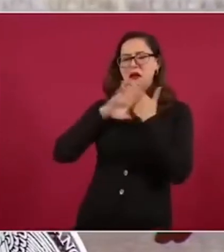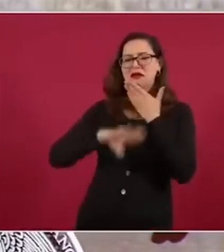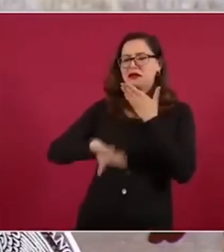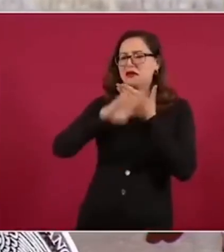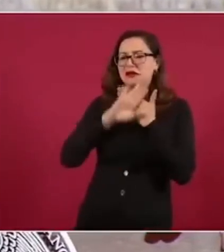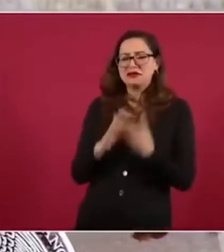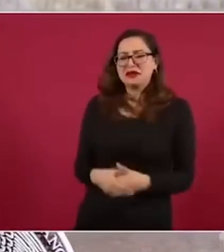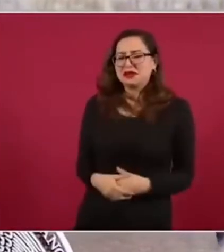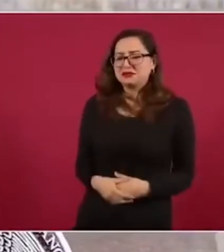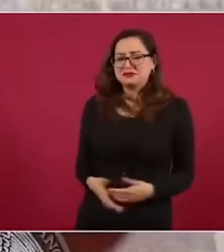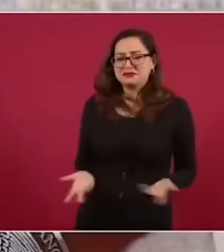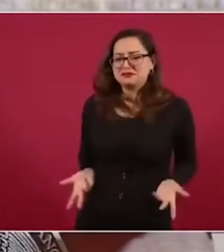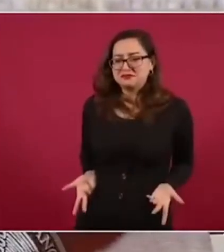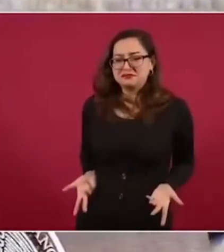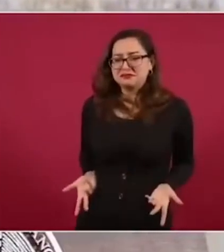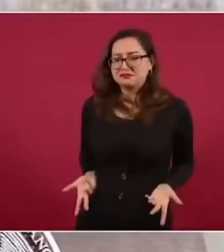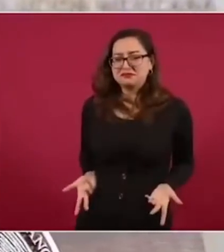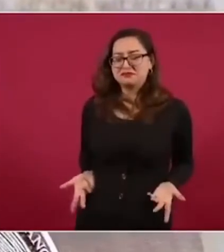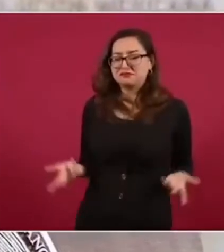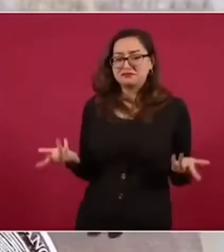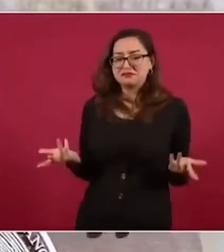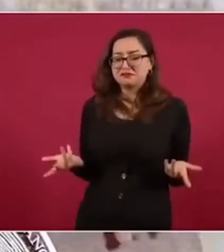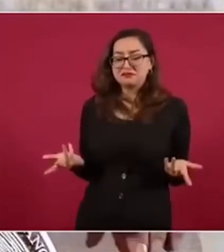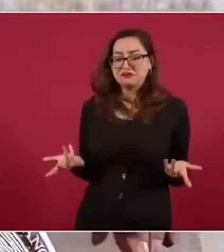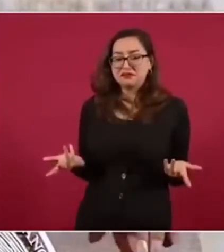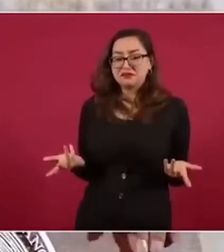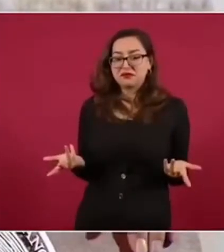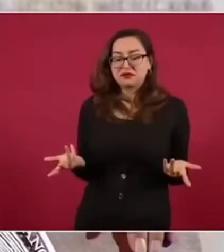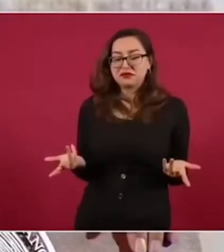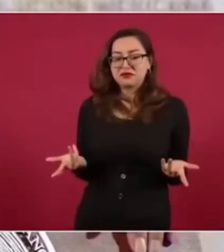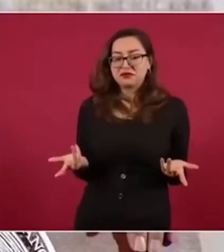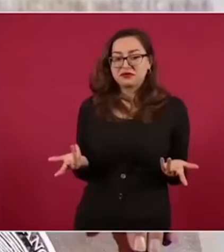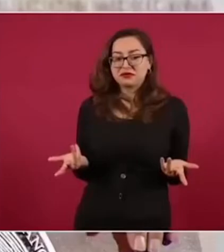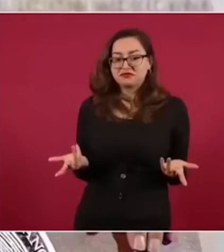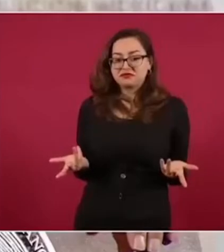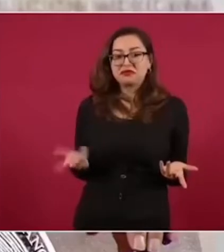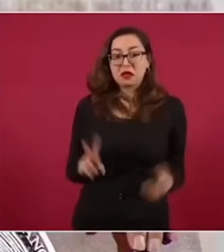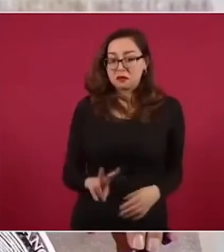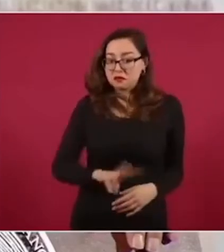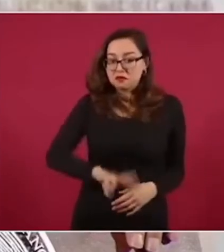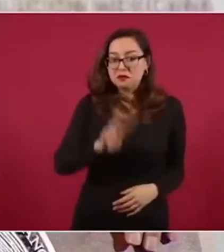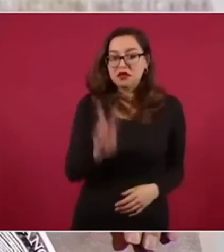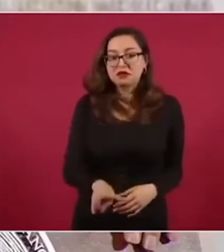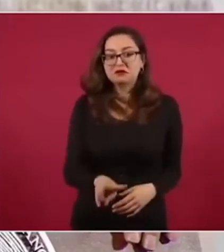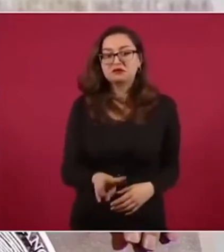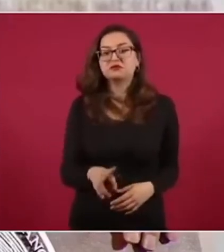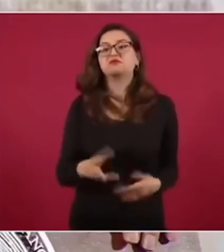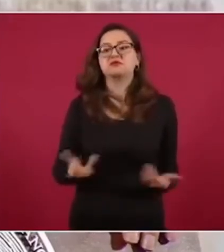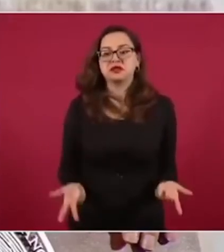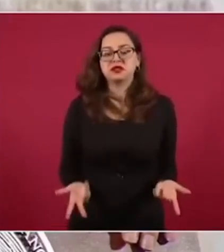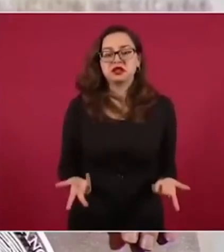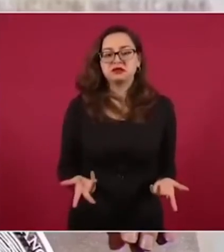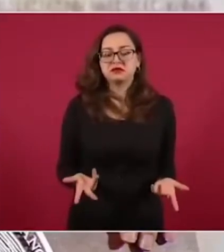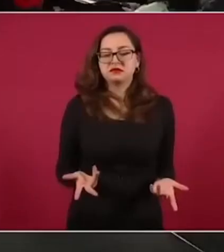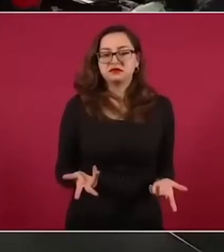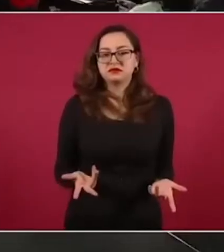nosotros. Y nada más te aseguro que no he visto